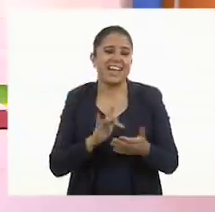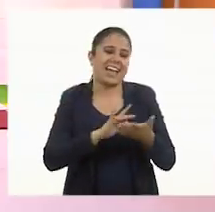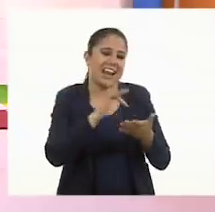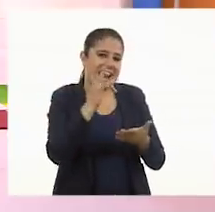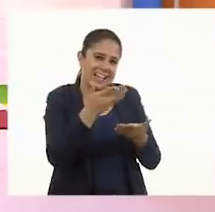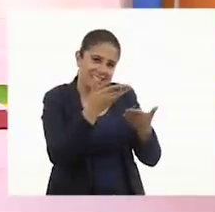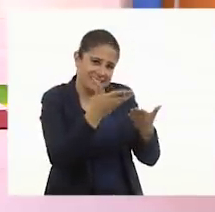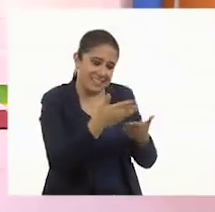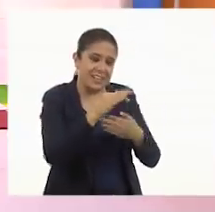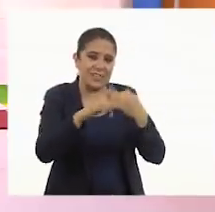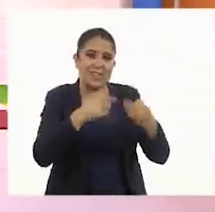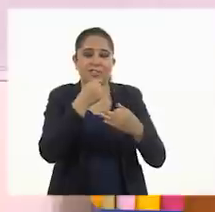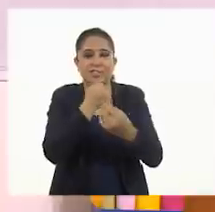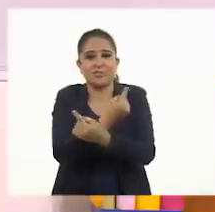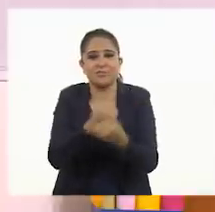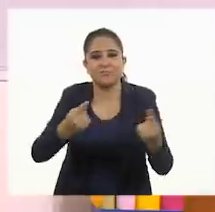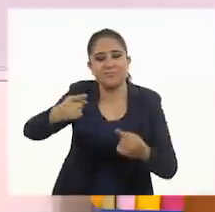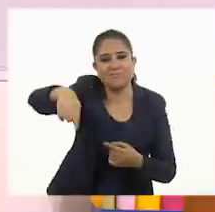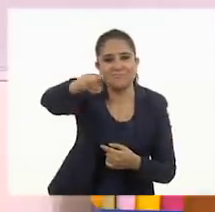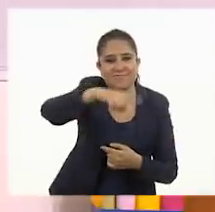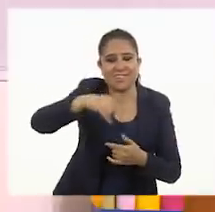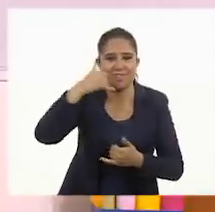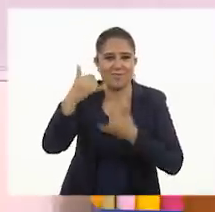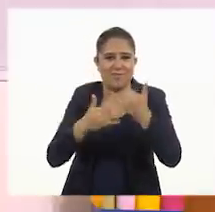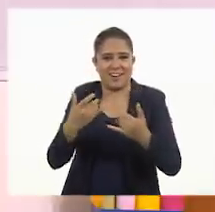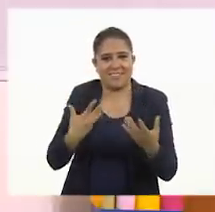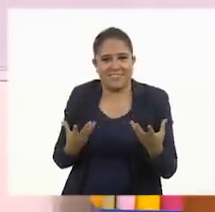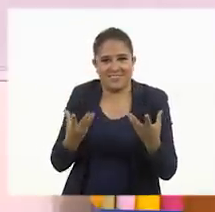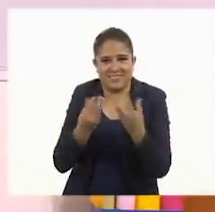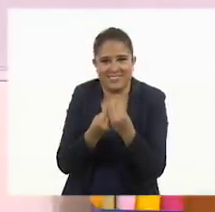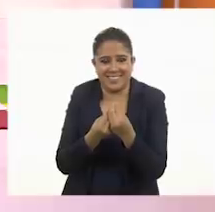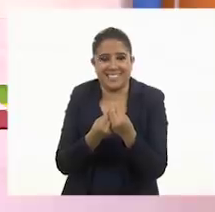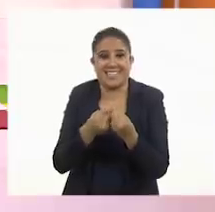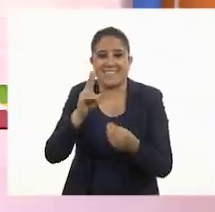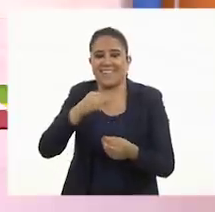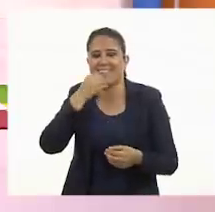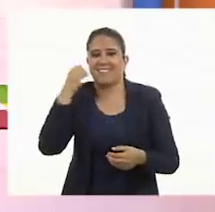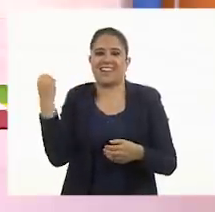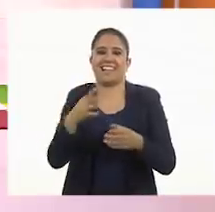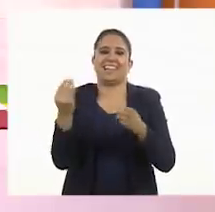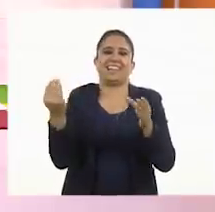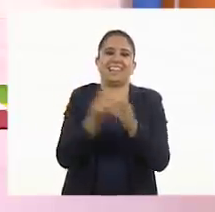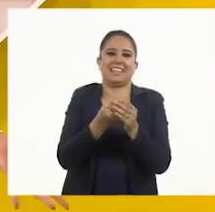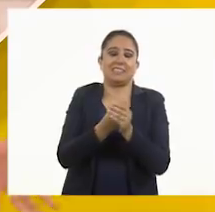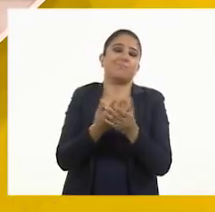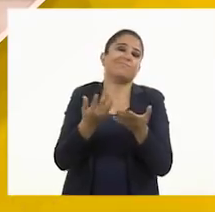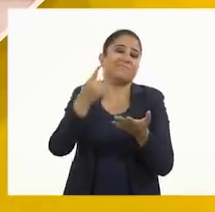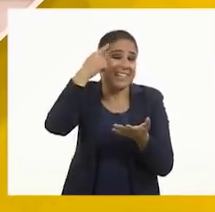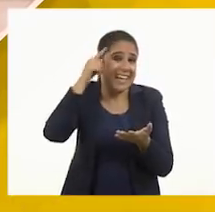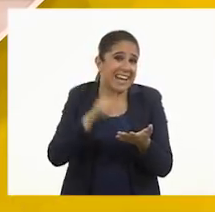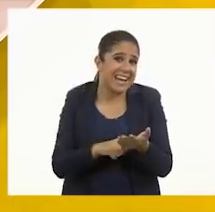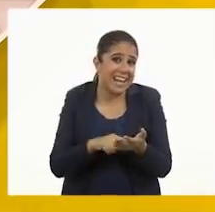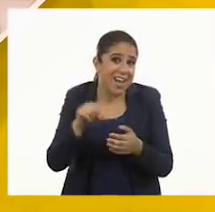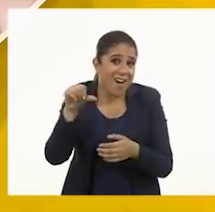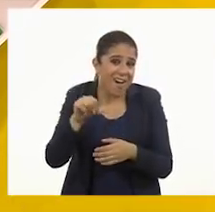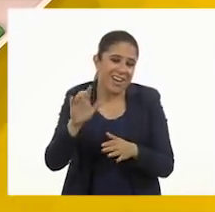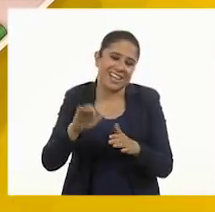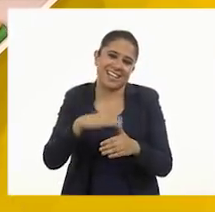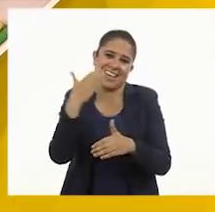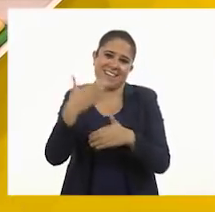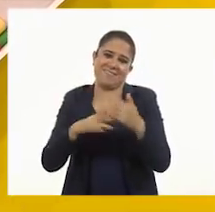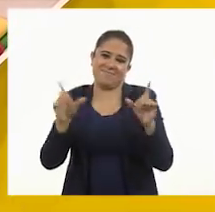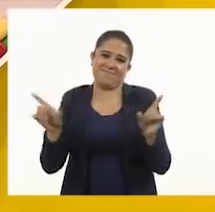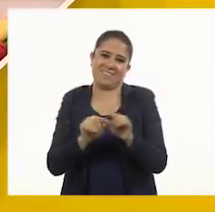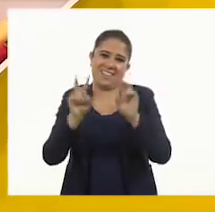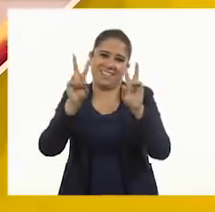a ti y a nuestros niños y niñas en casa por jugar con nosotros. Ha sido una clase sensacional, pero ¿qué creen? Por hoy hemos terminado